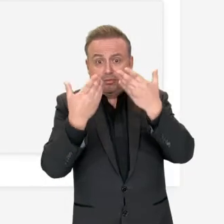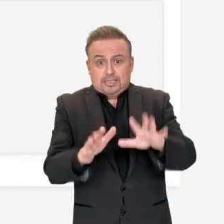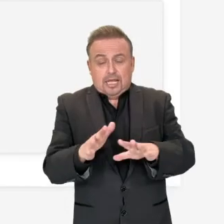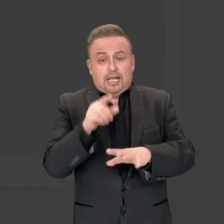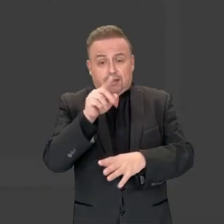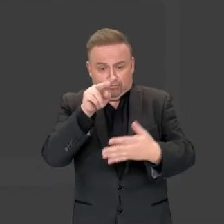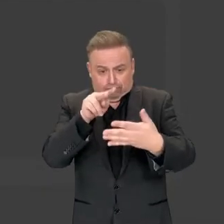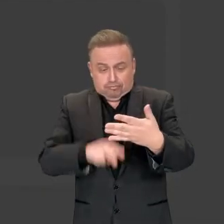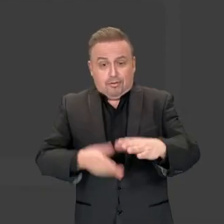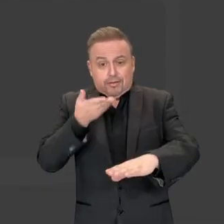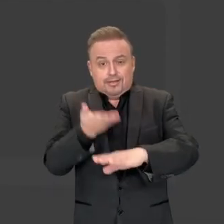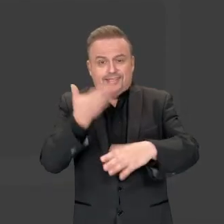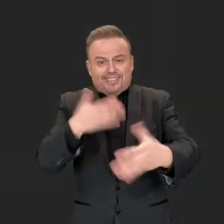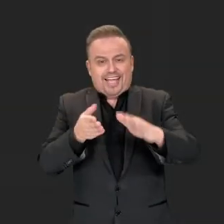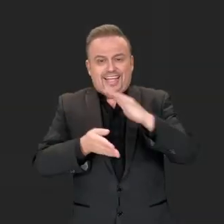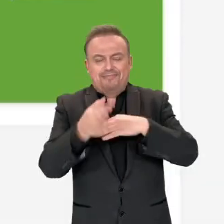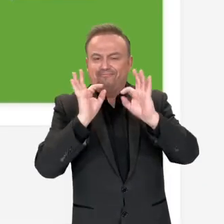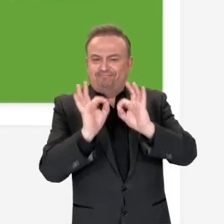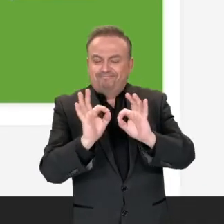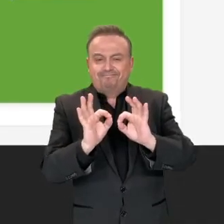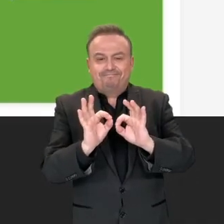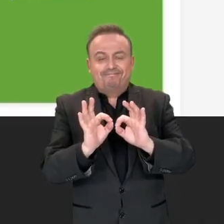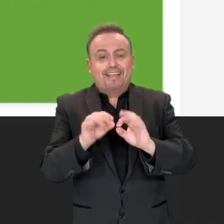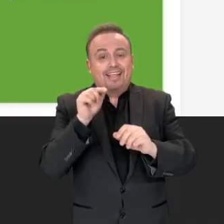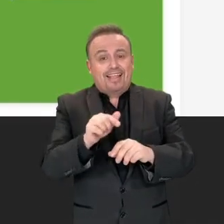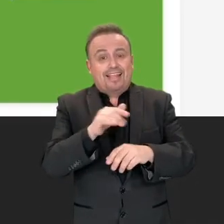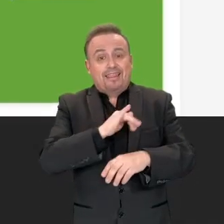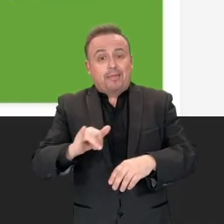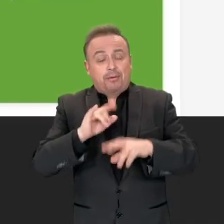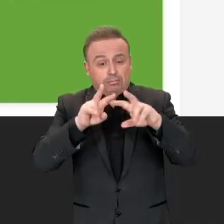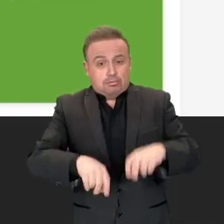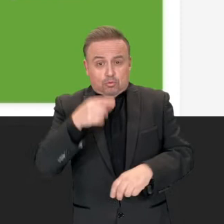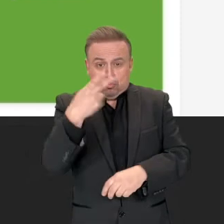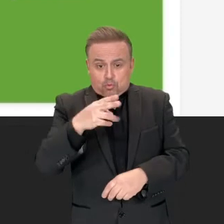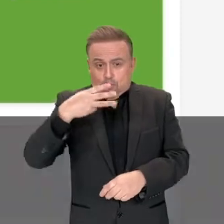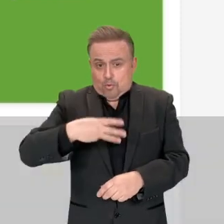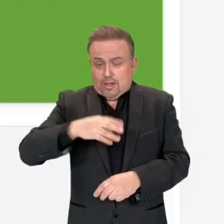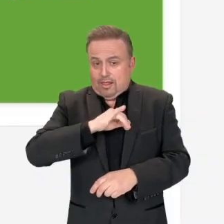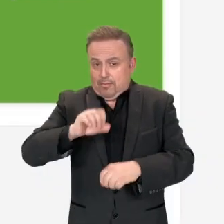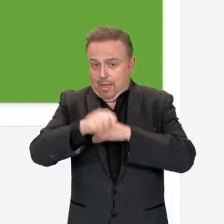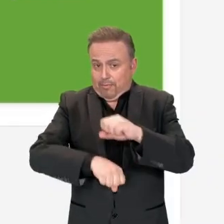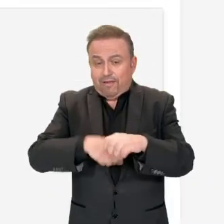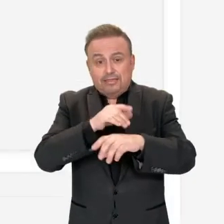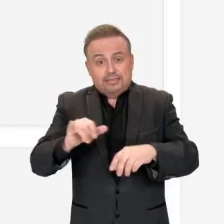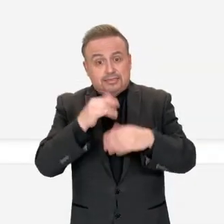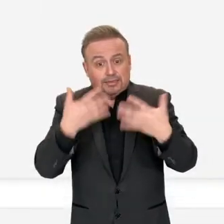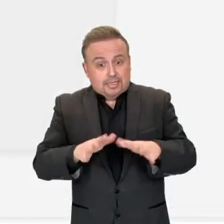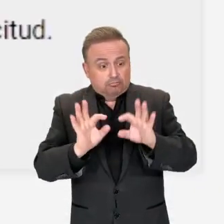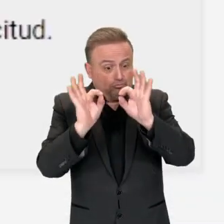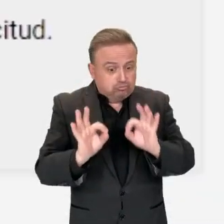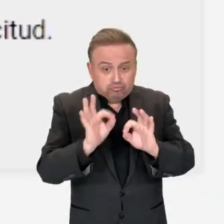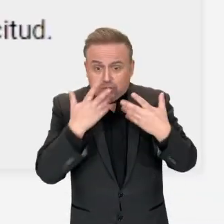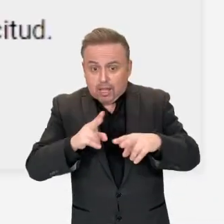documentos, verás que tu solicitud ha sido ingresada con éxito. La cual será revisada por tu municipio para ser aprobada, en caso